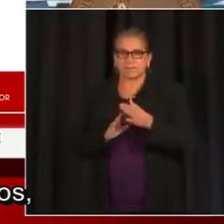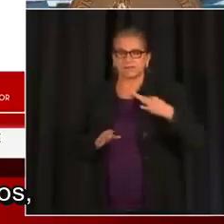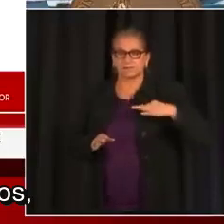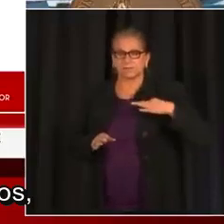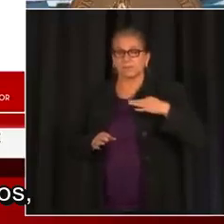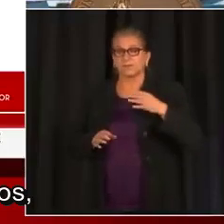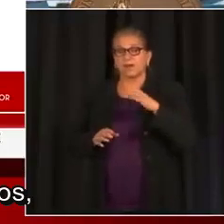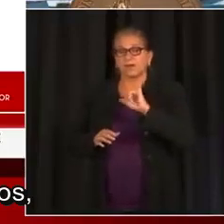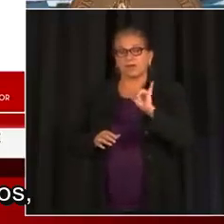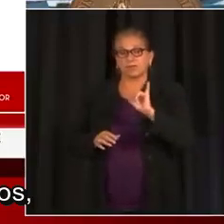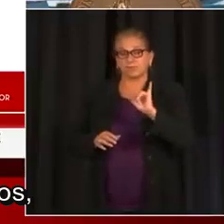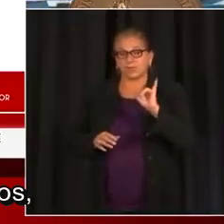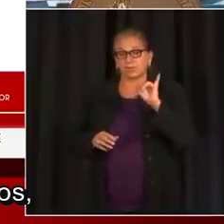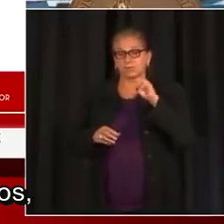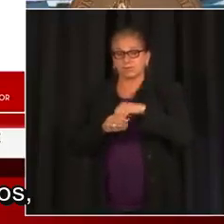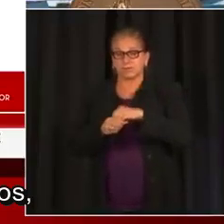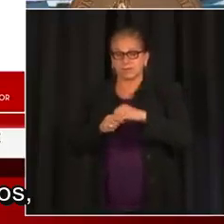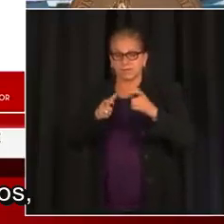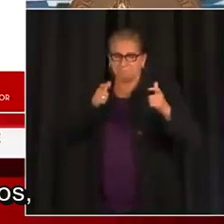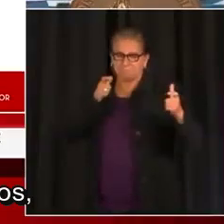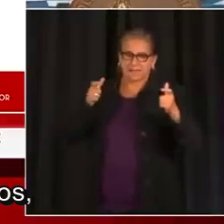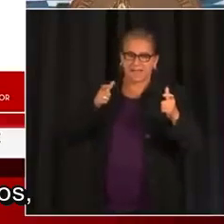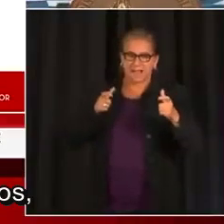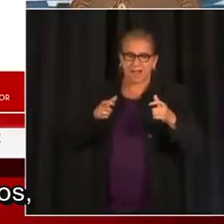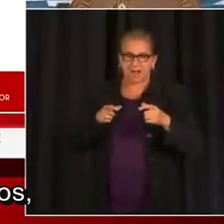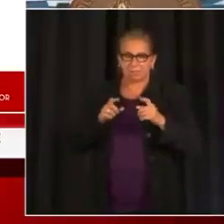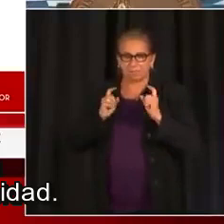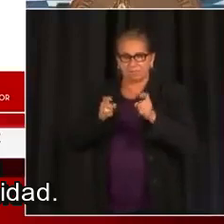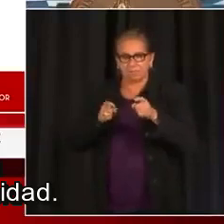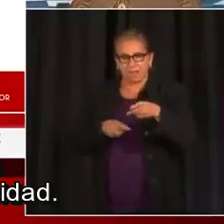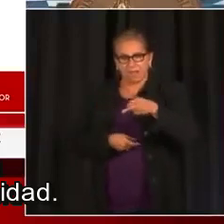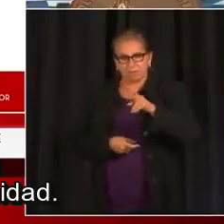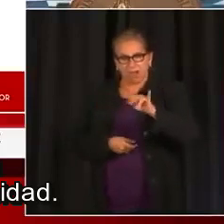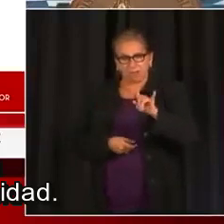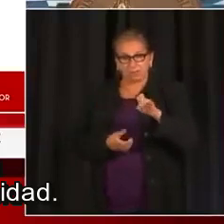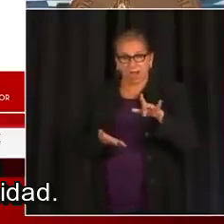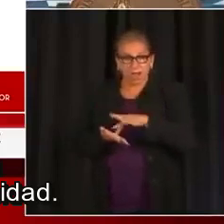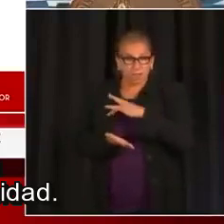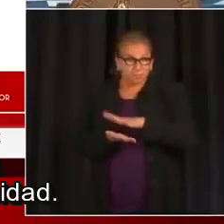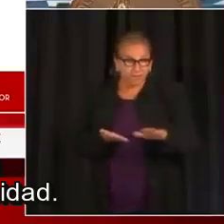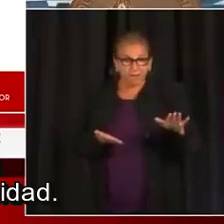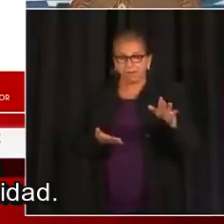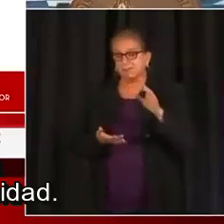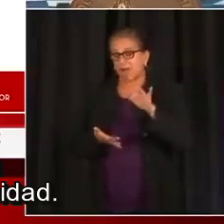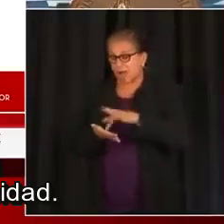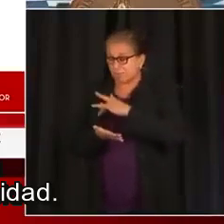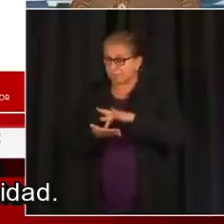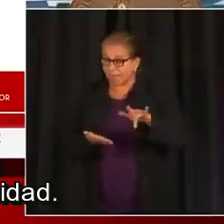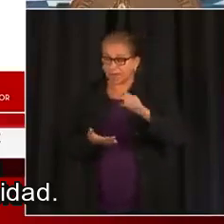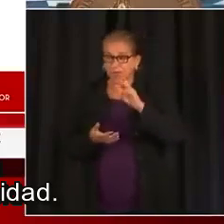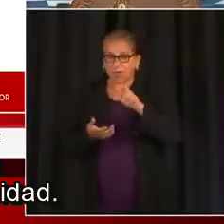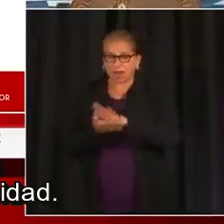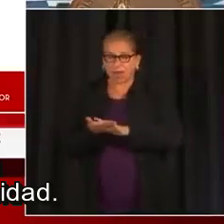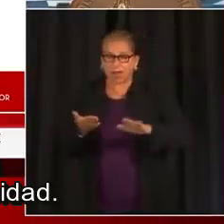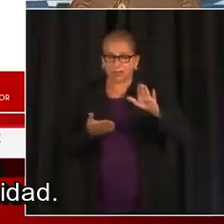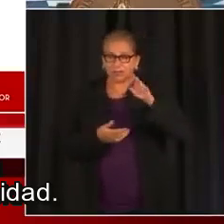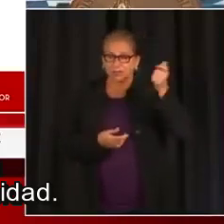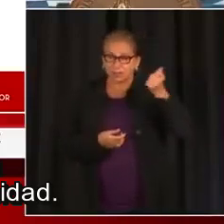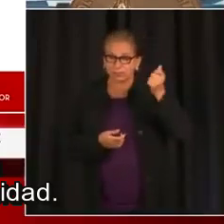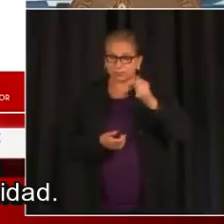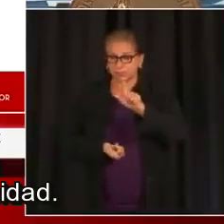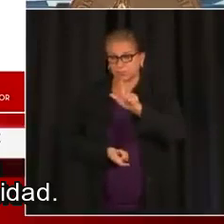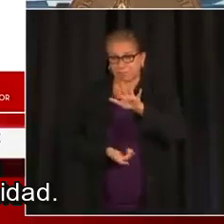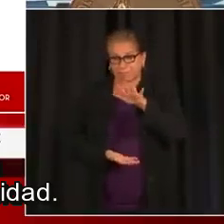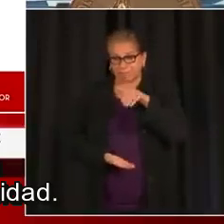elegibles también para ganar unos premios muy buenos, incluyendo una iPad y también una beca para la